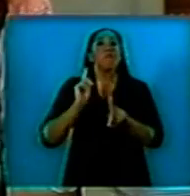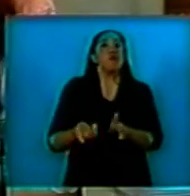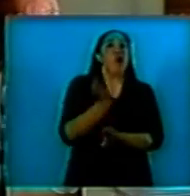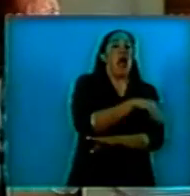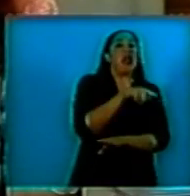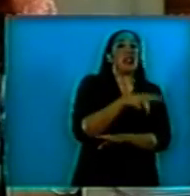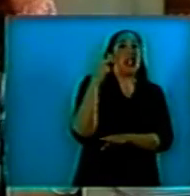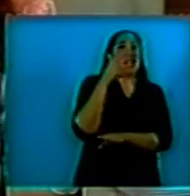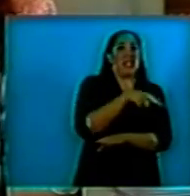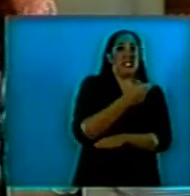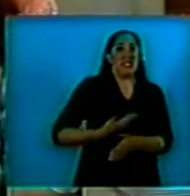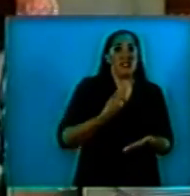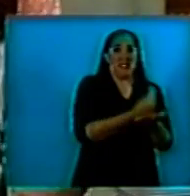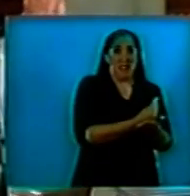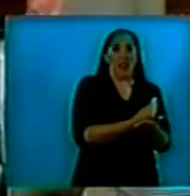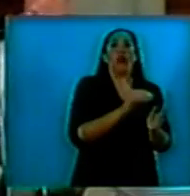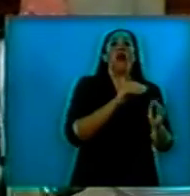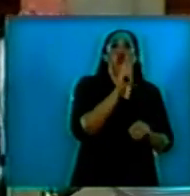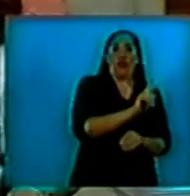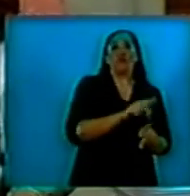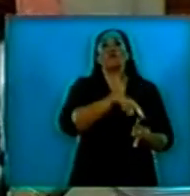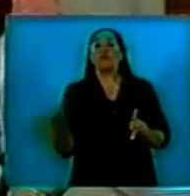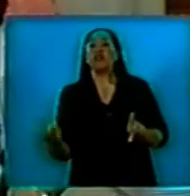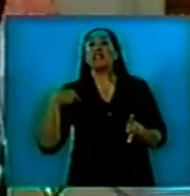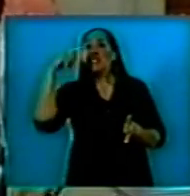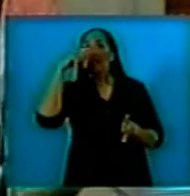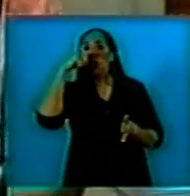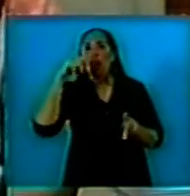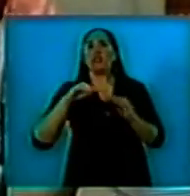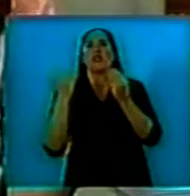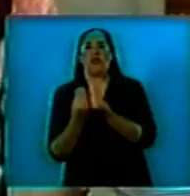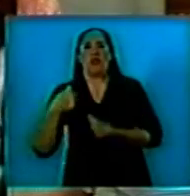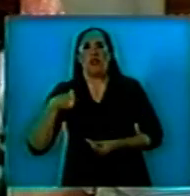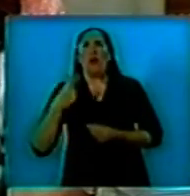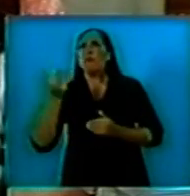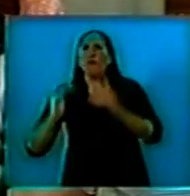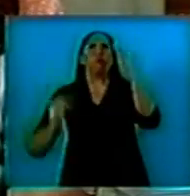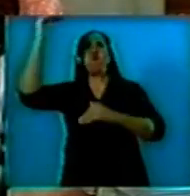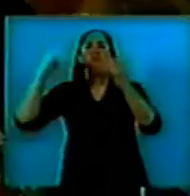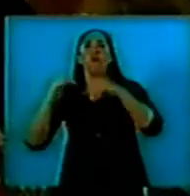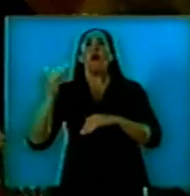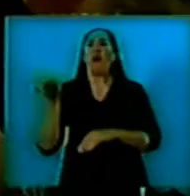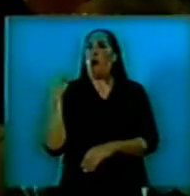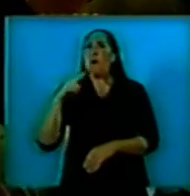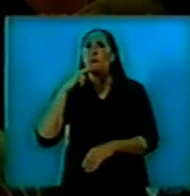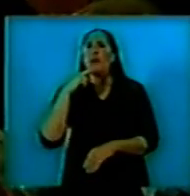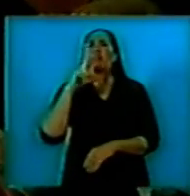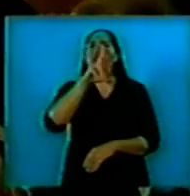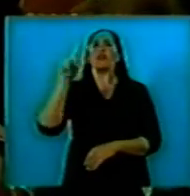siete durante mi gestión, cerraron el día viernes en 31